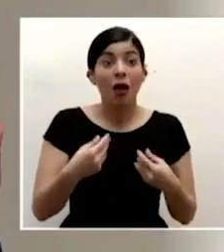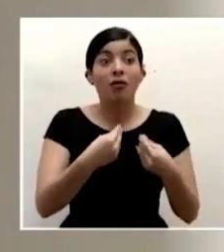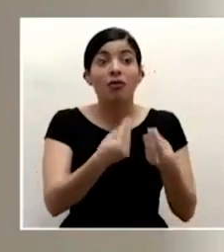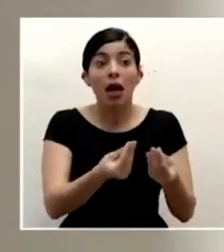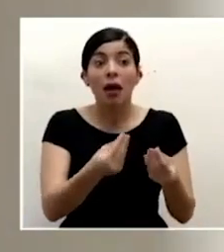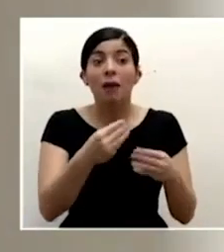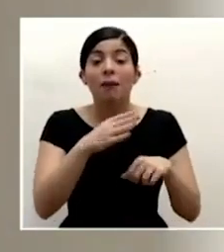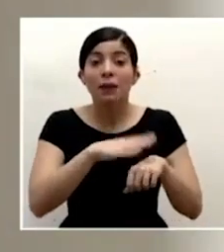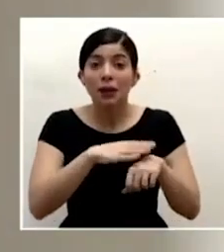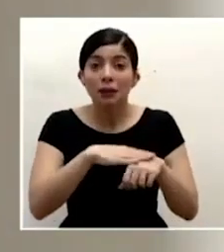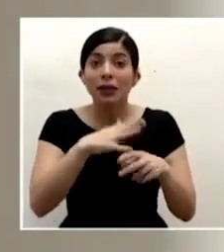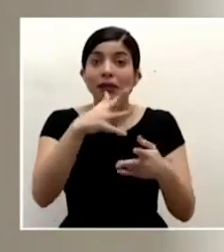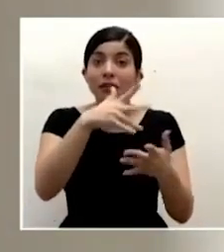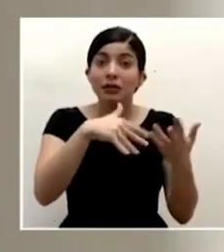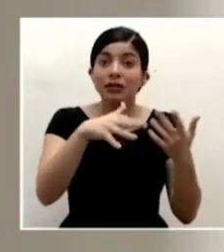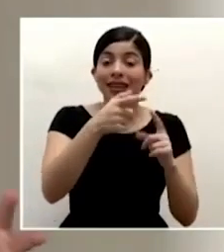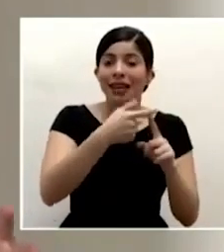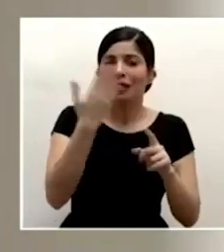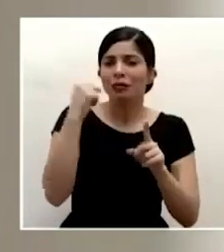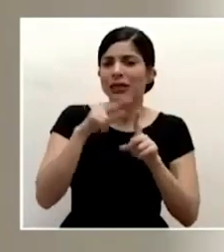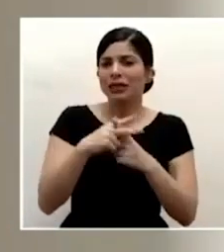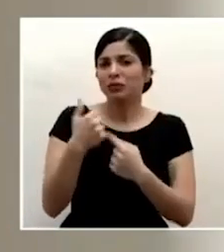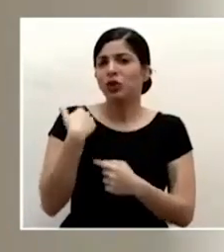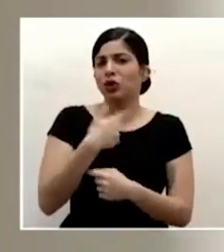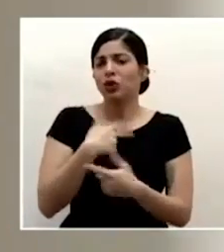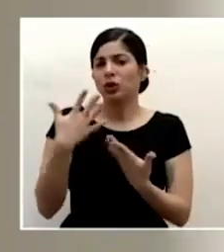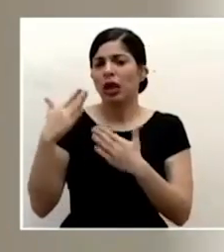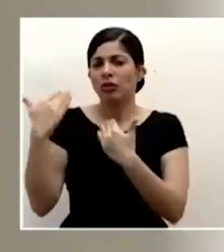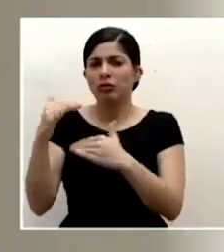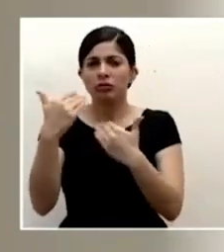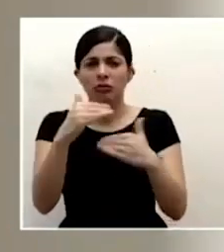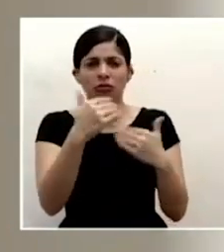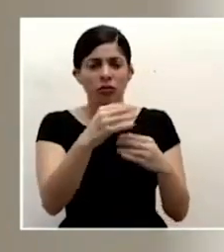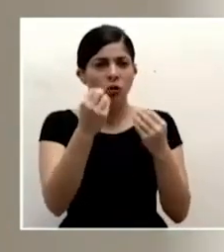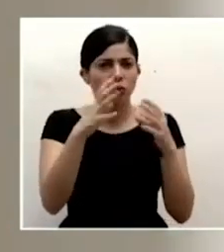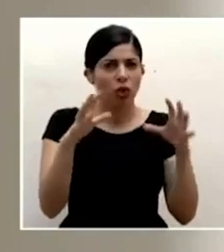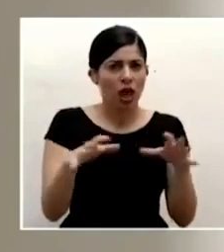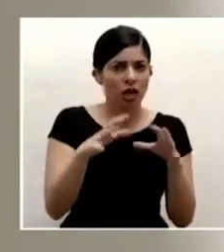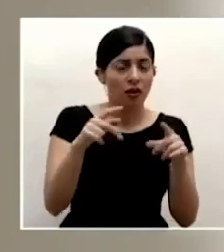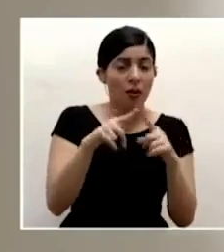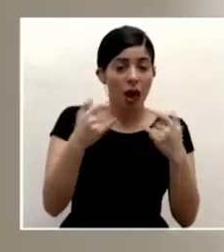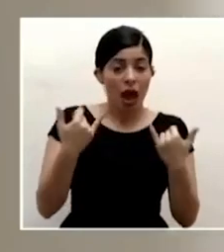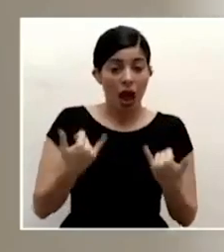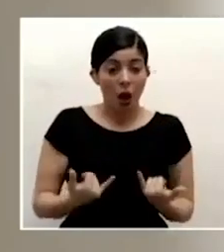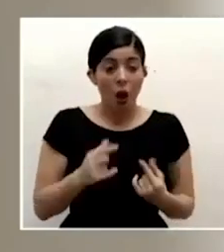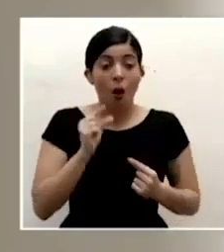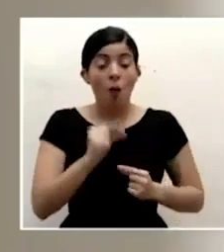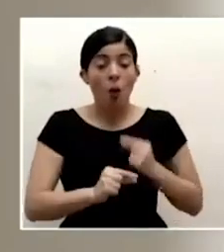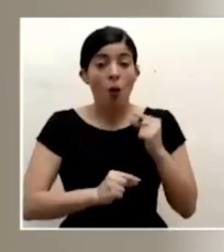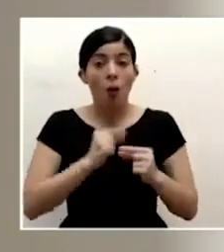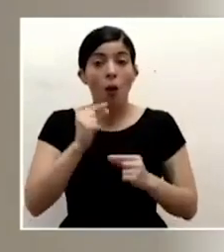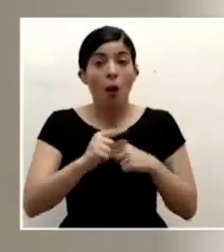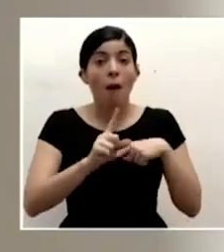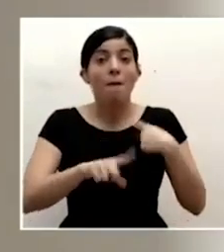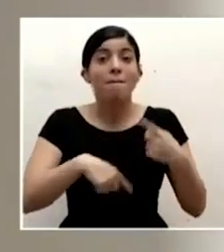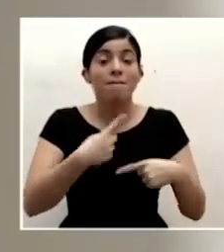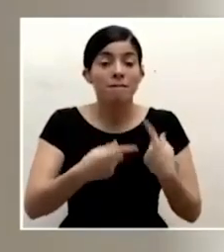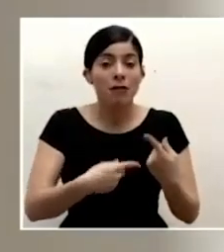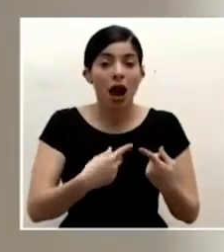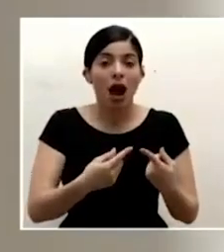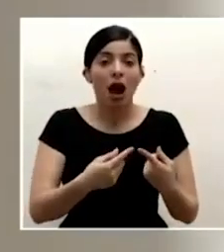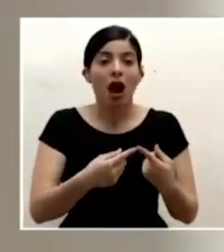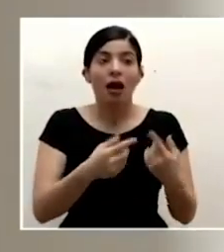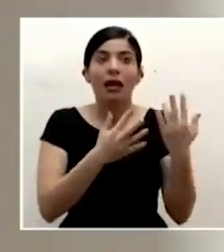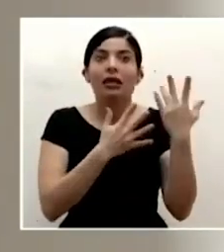que desde un inicio nosotros empezamos a restringir muchas de las actividades y en este momento que progresivamente vamos a irnos espero acostumbrando